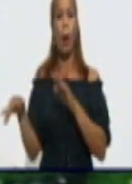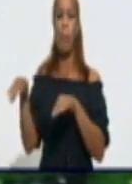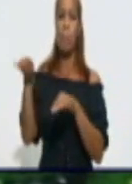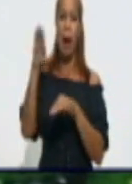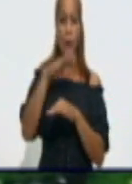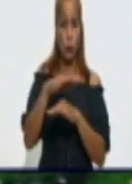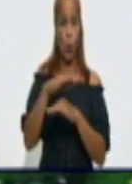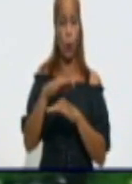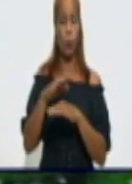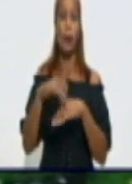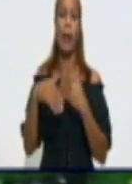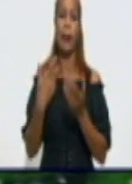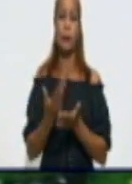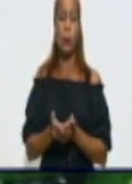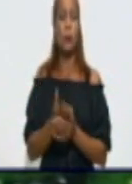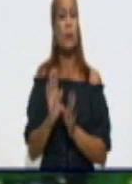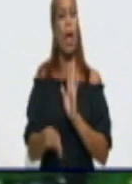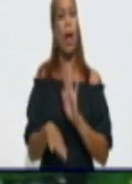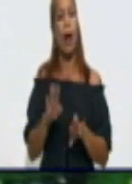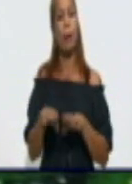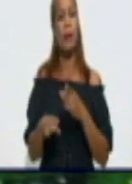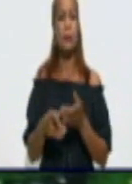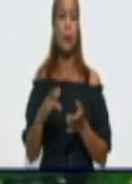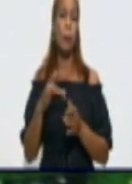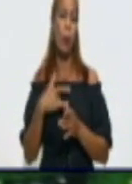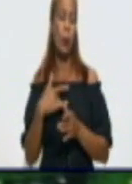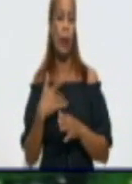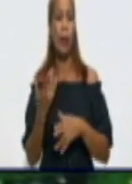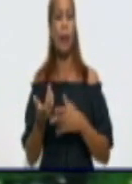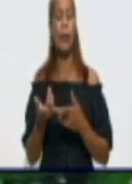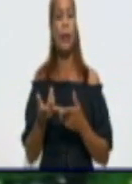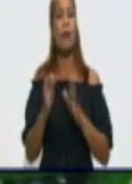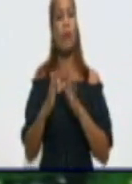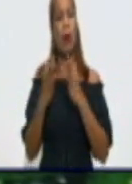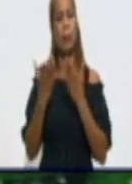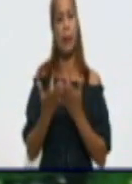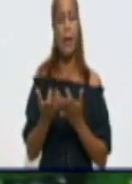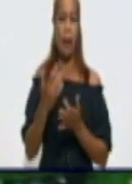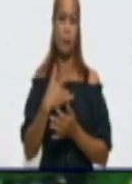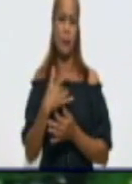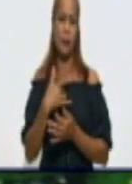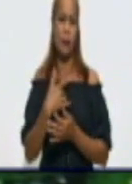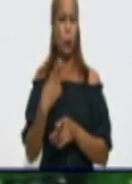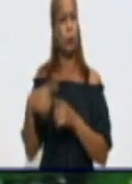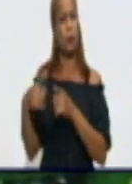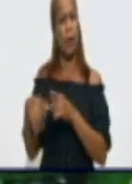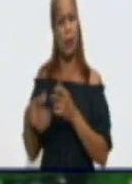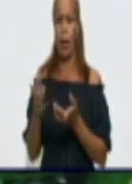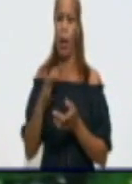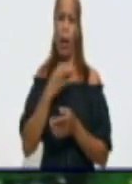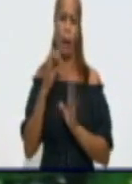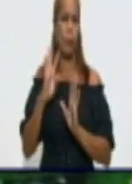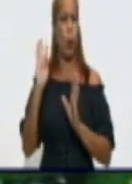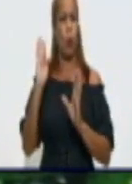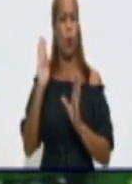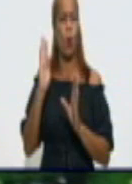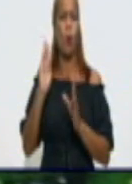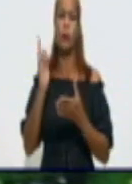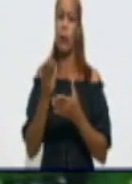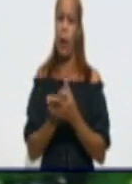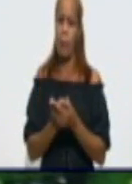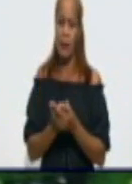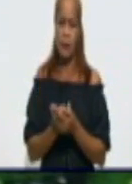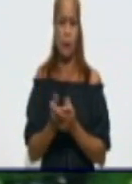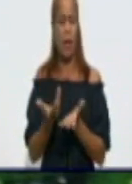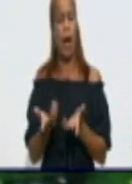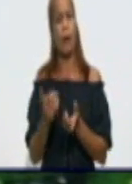tiene una situación porque es impedido físico o porque es vulnerable o porque toma tal